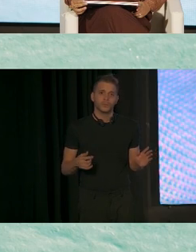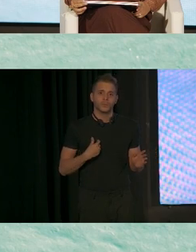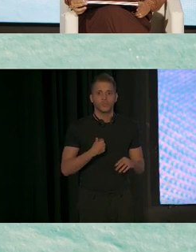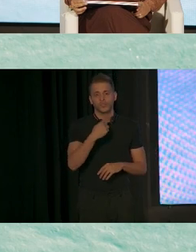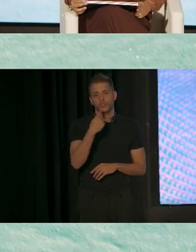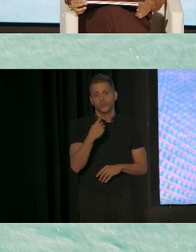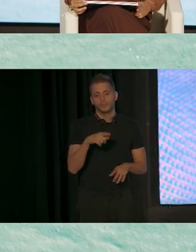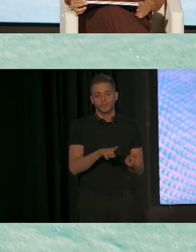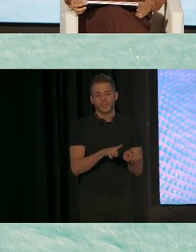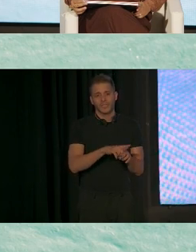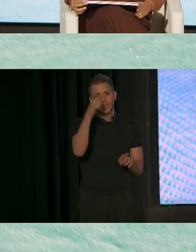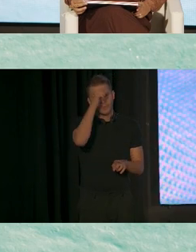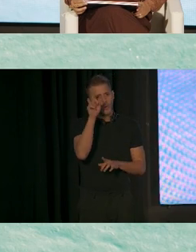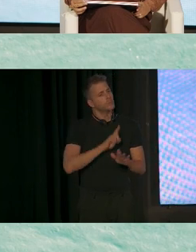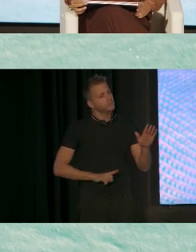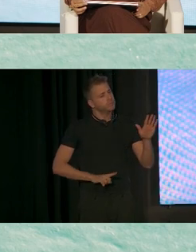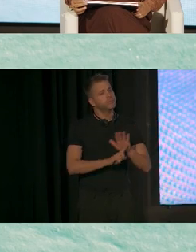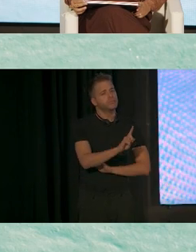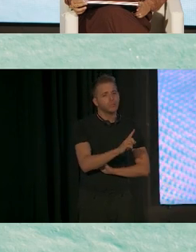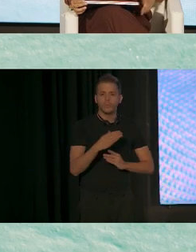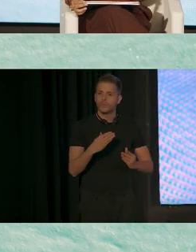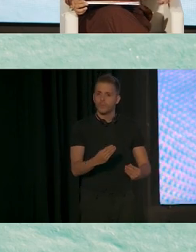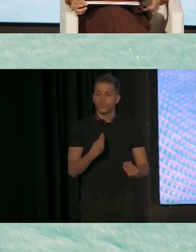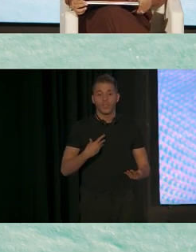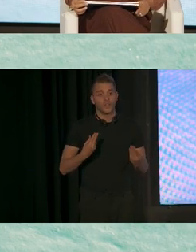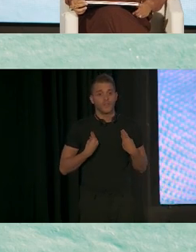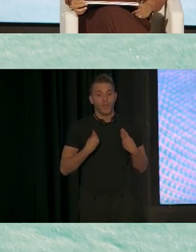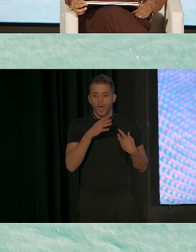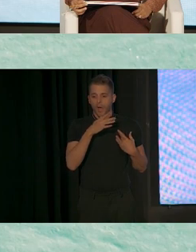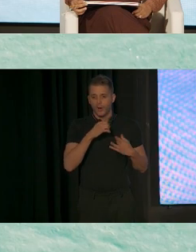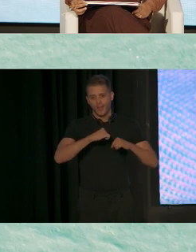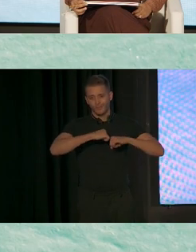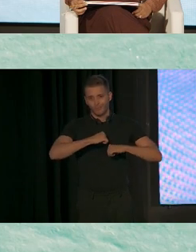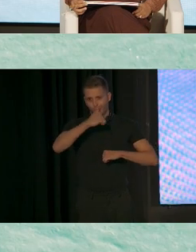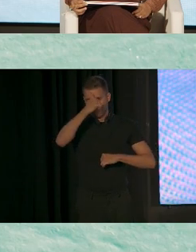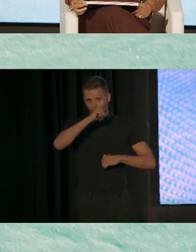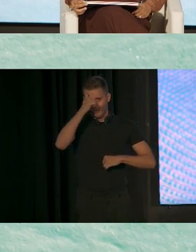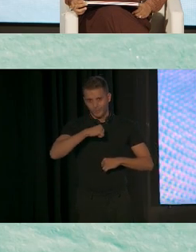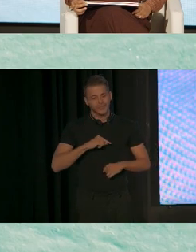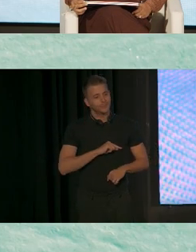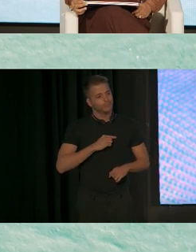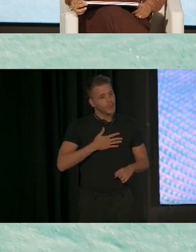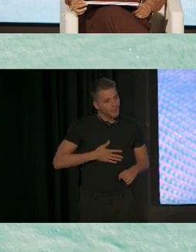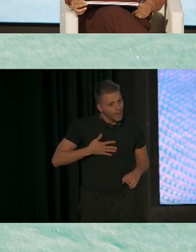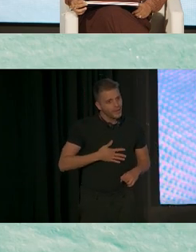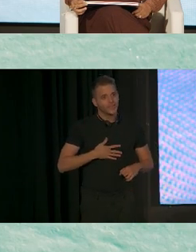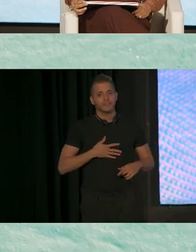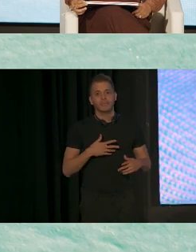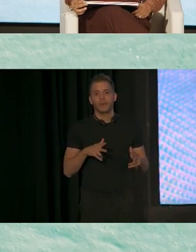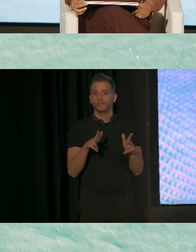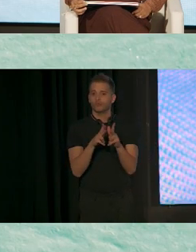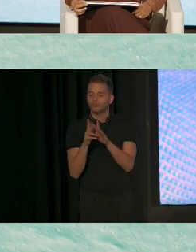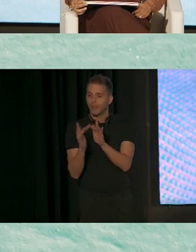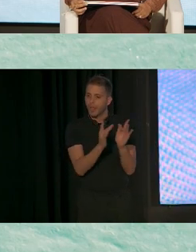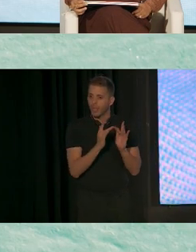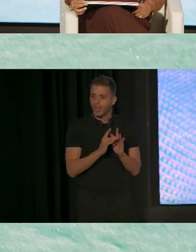hermano ha progresado mucho y su vida es un hombre ahora y es muy amable, muy sociable y se